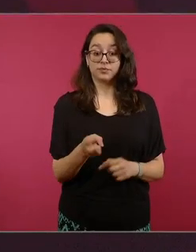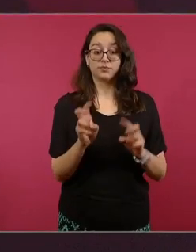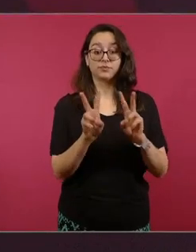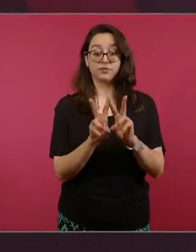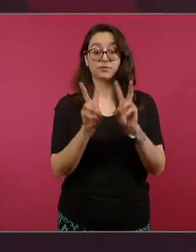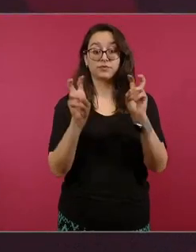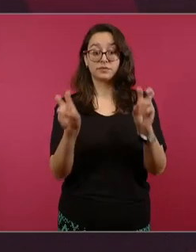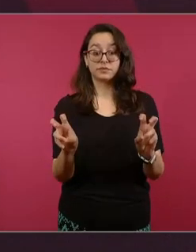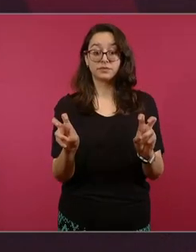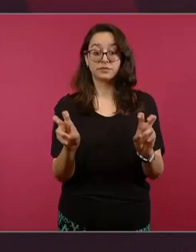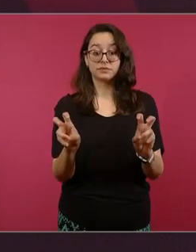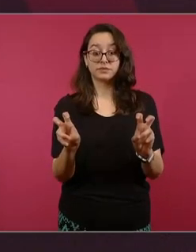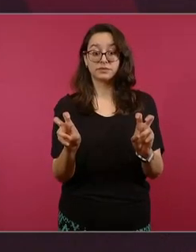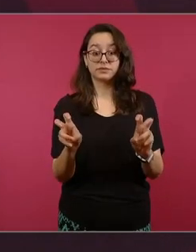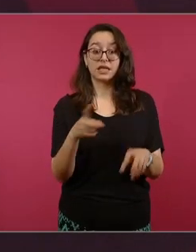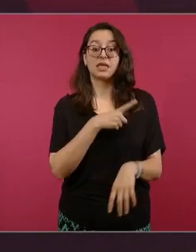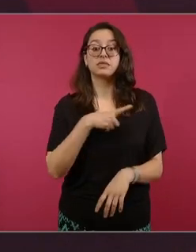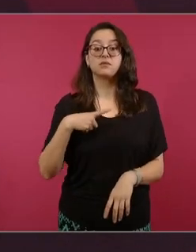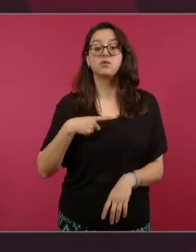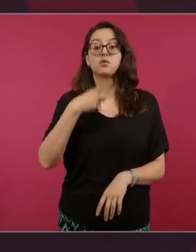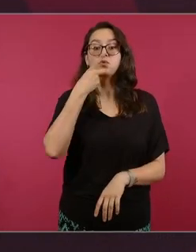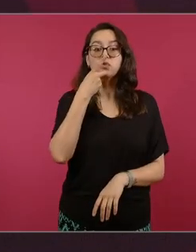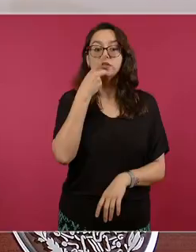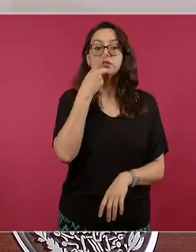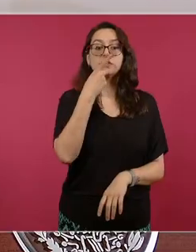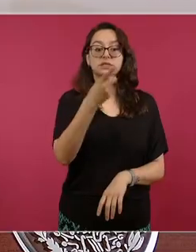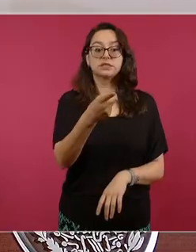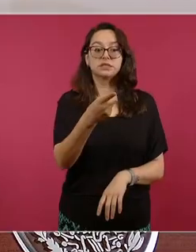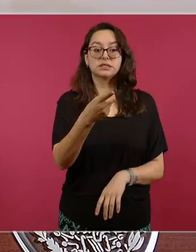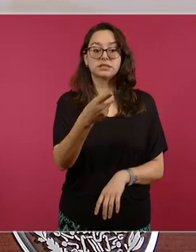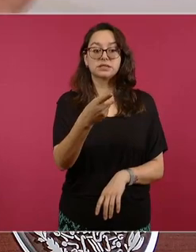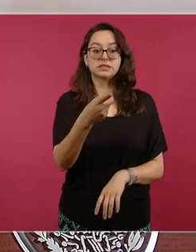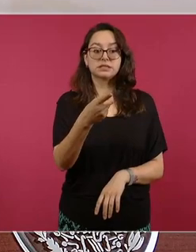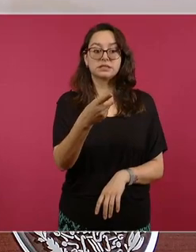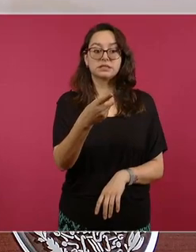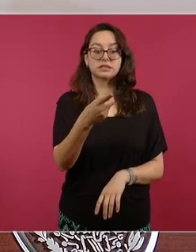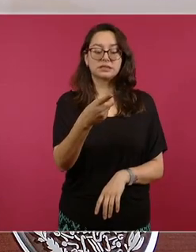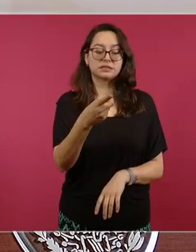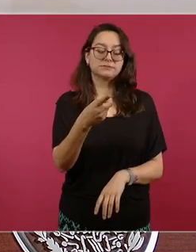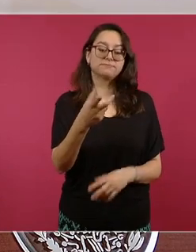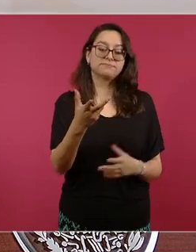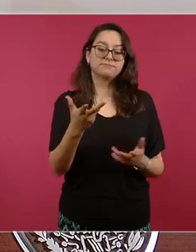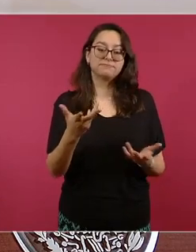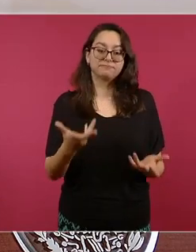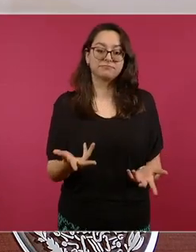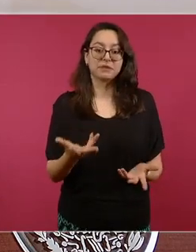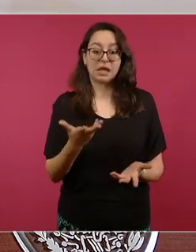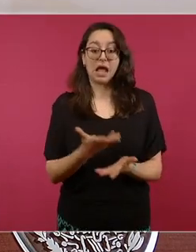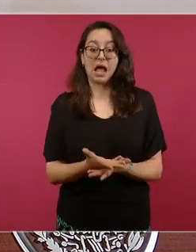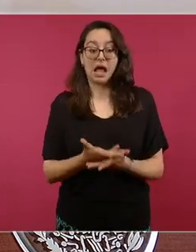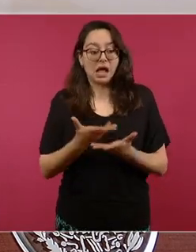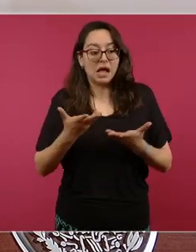debe decirse que hay una política nueva